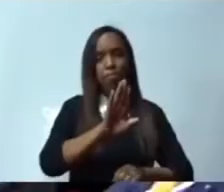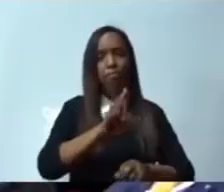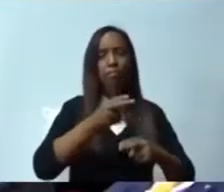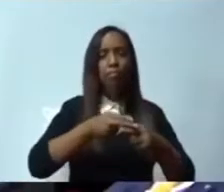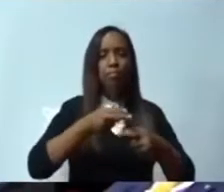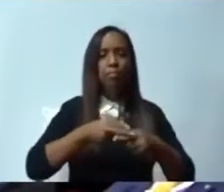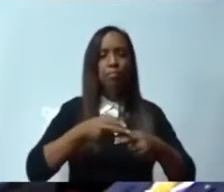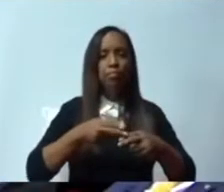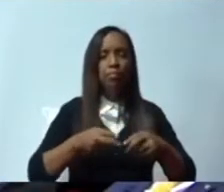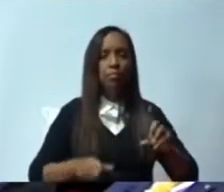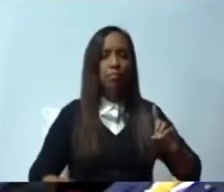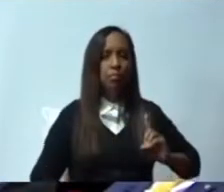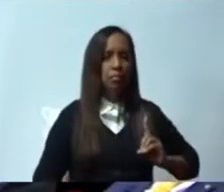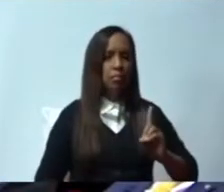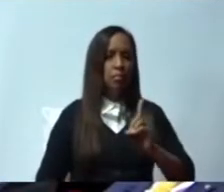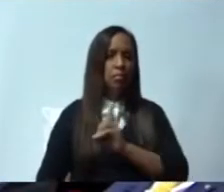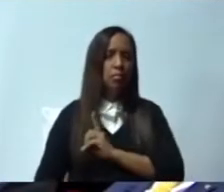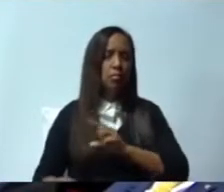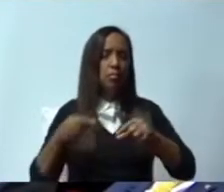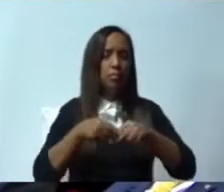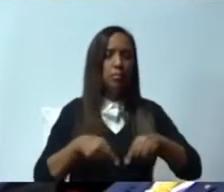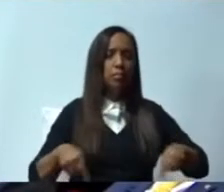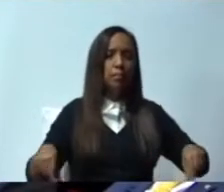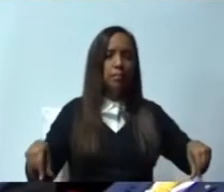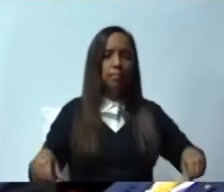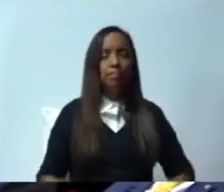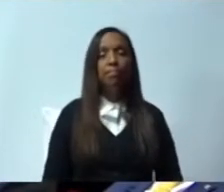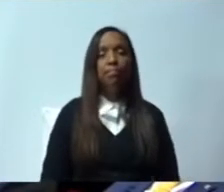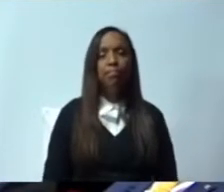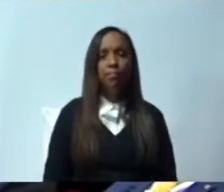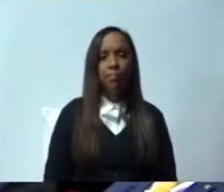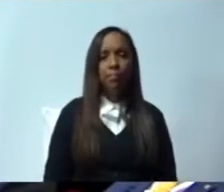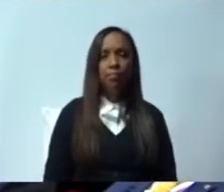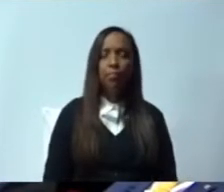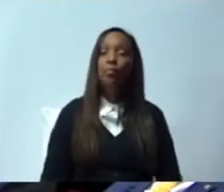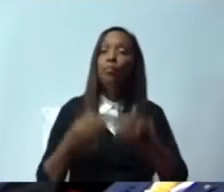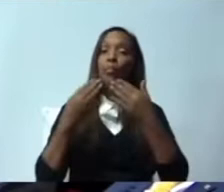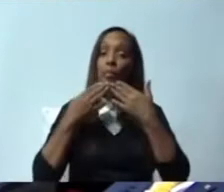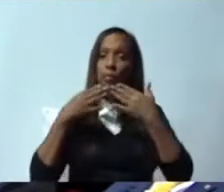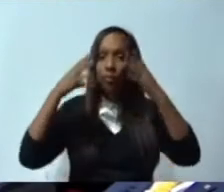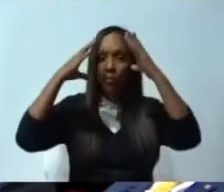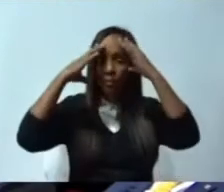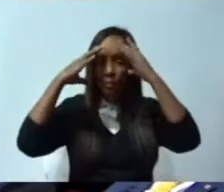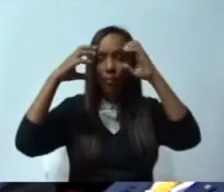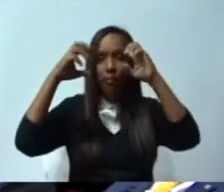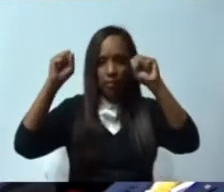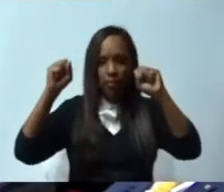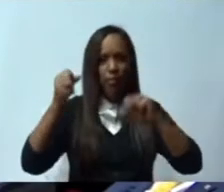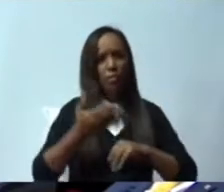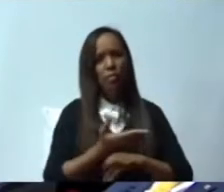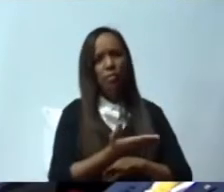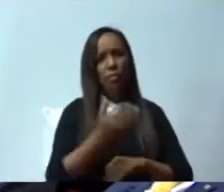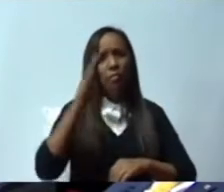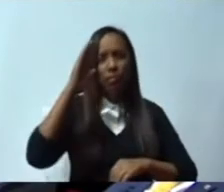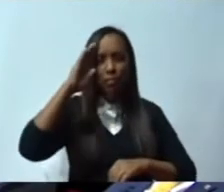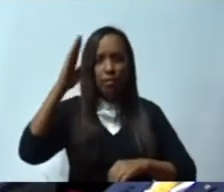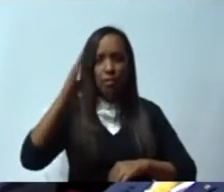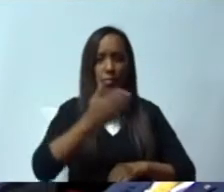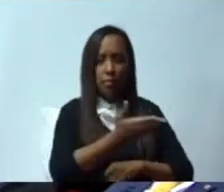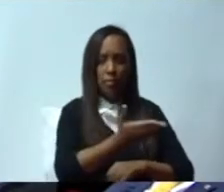Presidente, saludarlo a usted, al bufet directivo y a todos los diputados y diputadas presentes. Presidente,